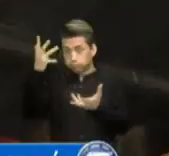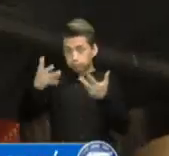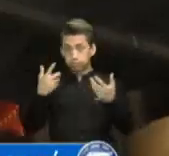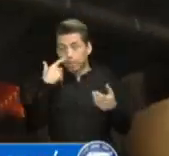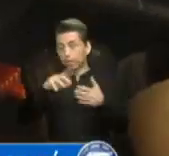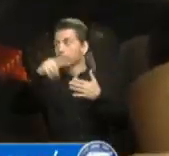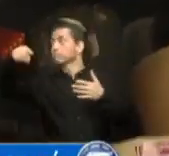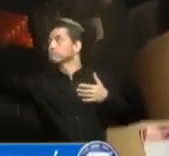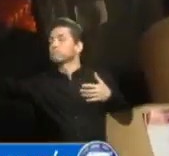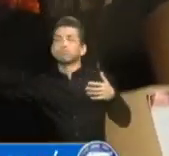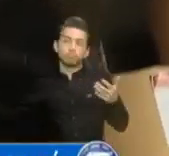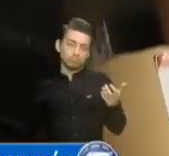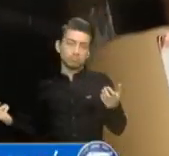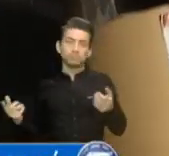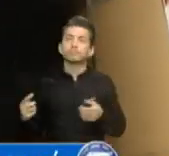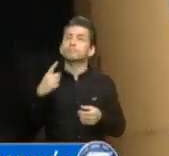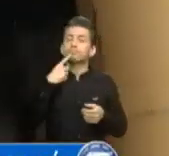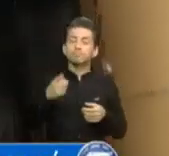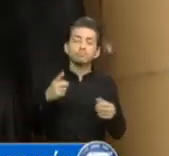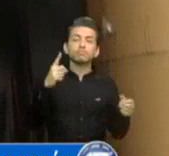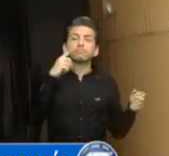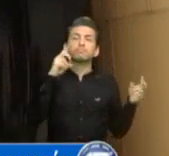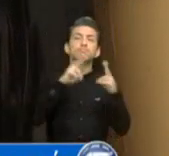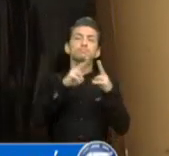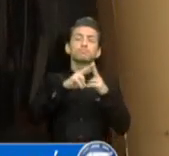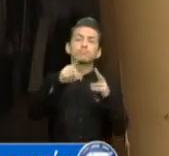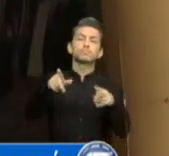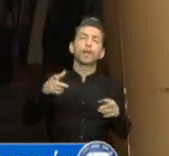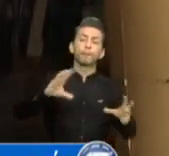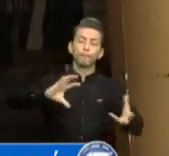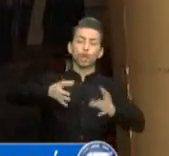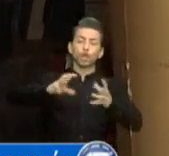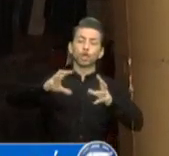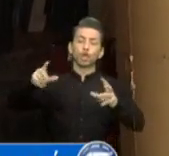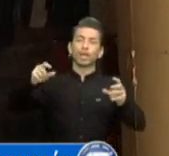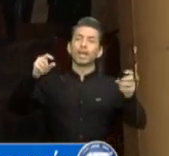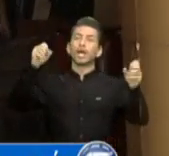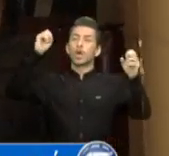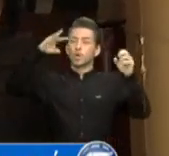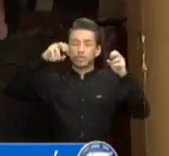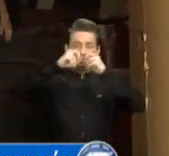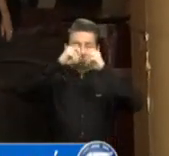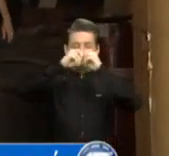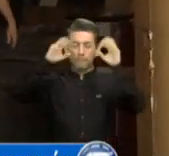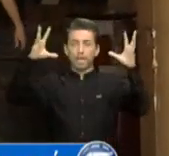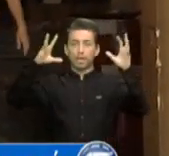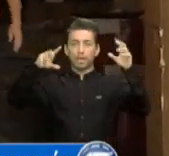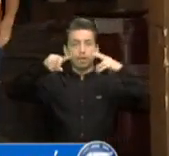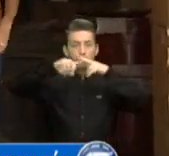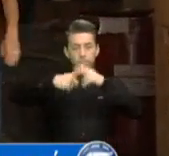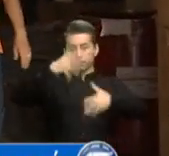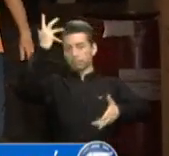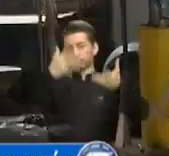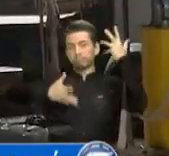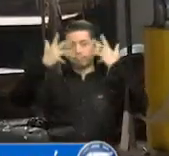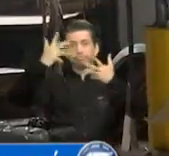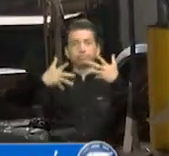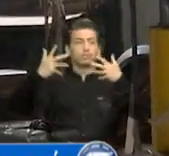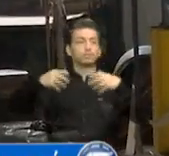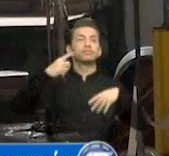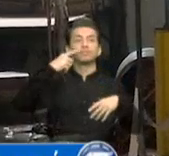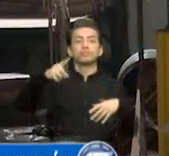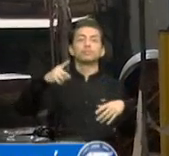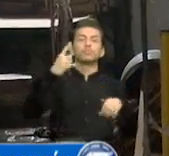inmuebles. Según se conoció, el motor de una máquina industrial tuvo un cortocircuito y de inmediato el fuego abarcó la materia prima que utilizaban para